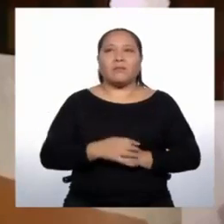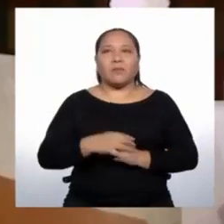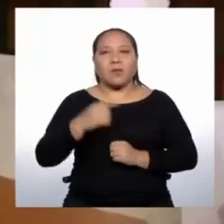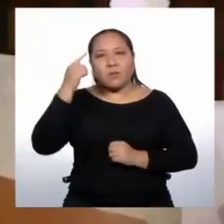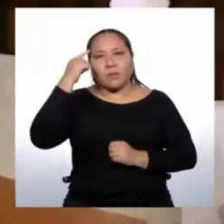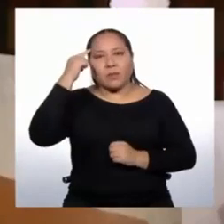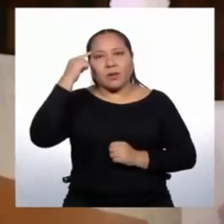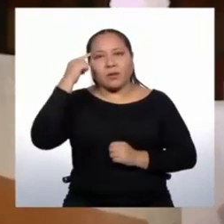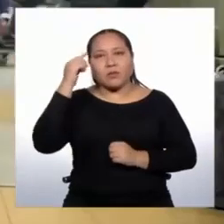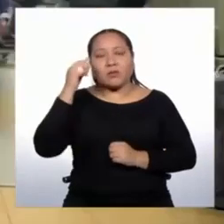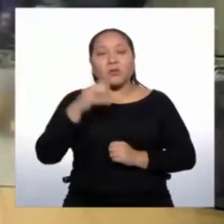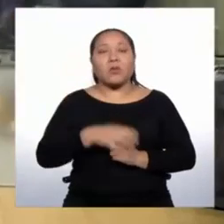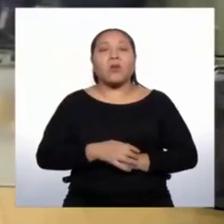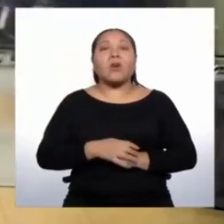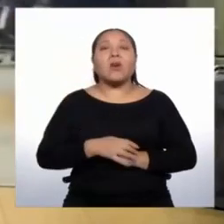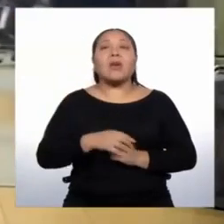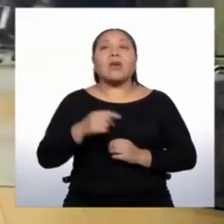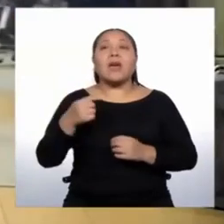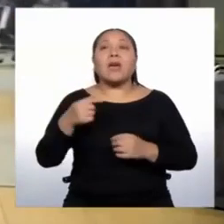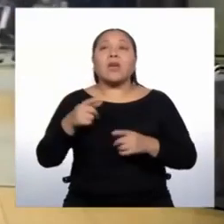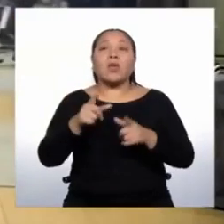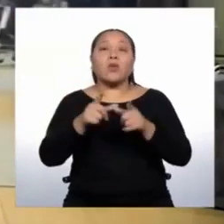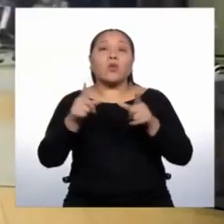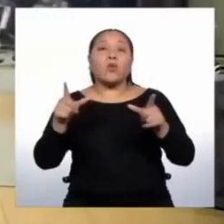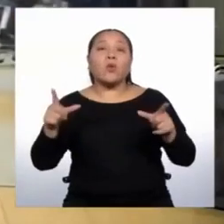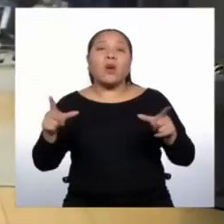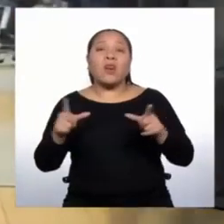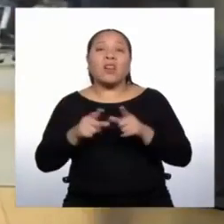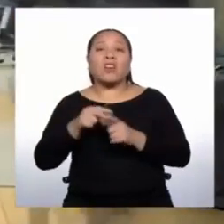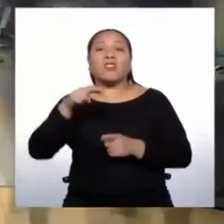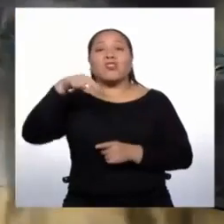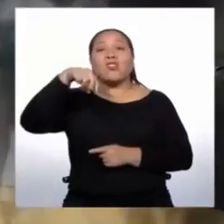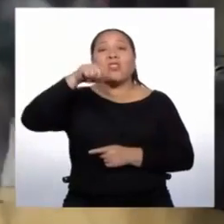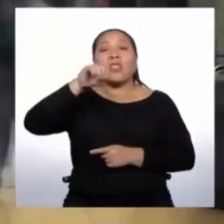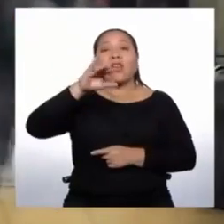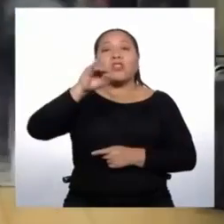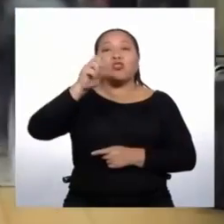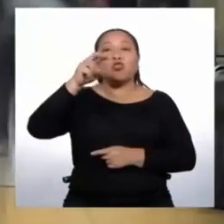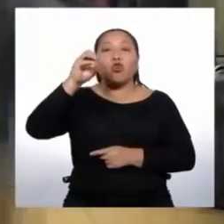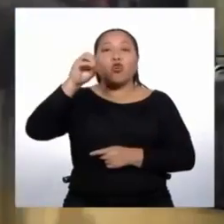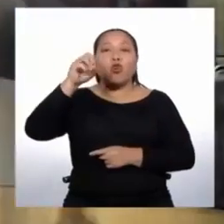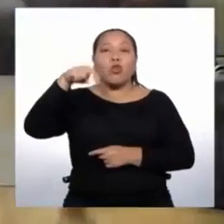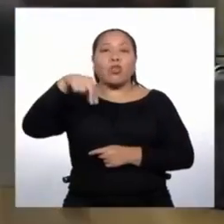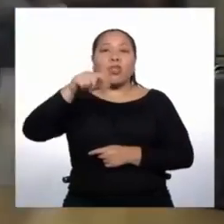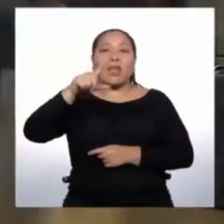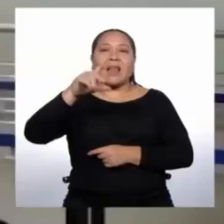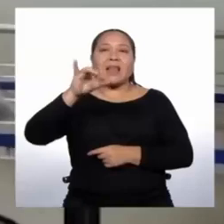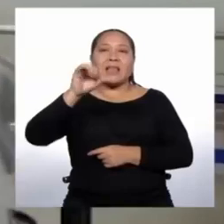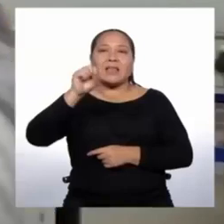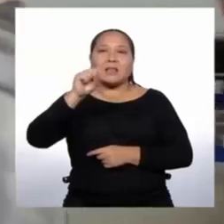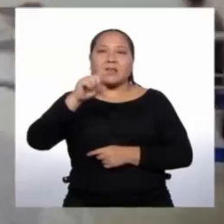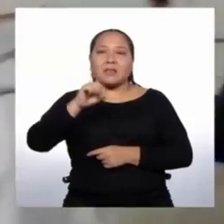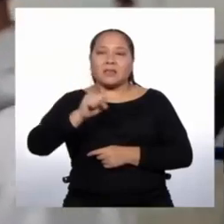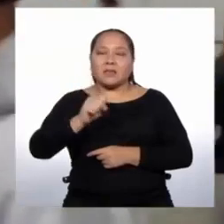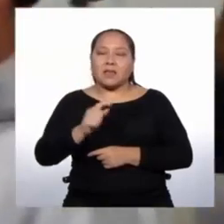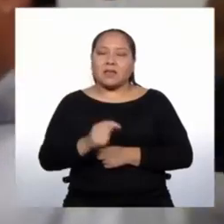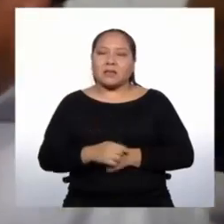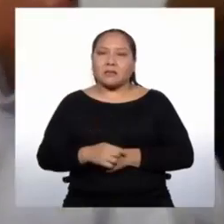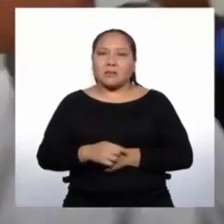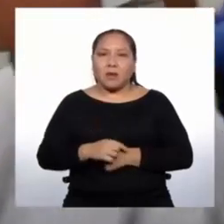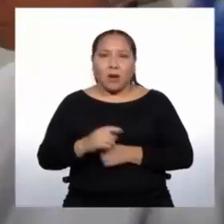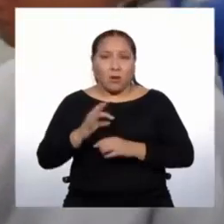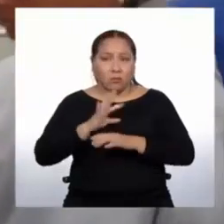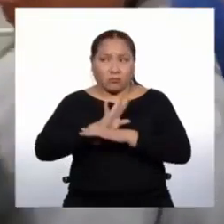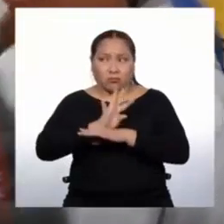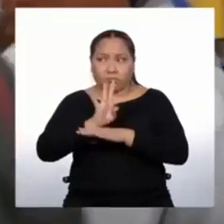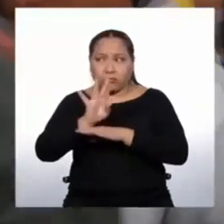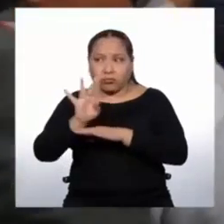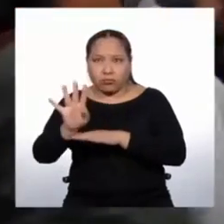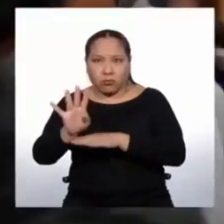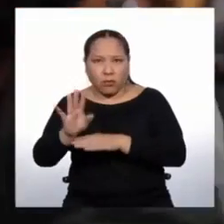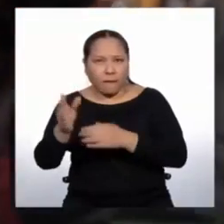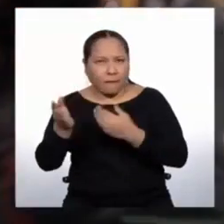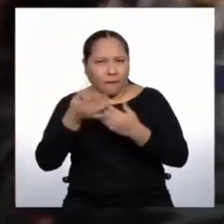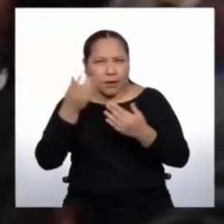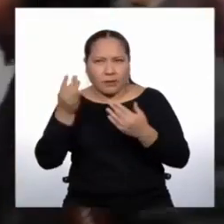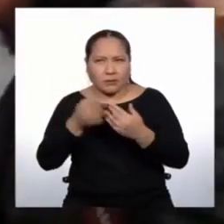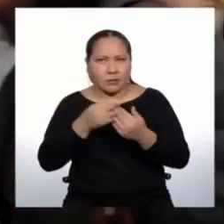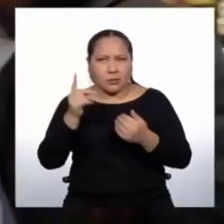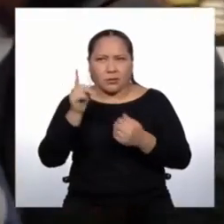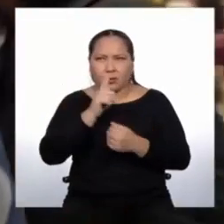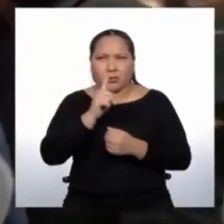nacionalistas cerradas. Lo cierto es que migrar no es un proceso fácil. Es una decisión que implica